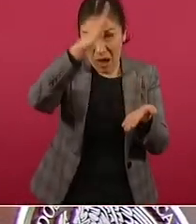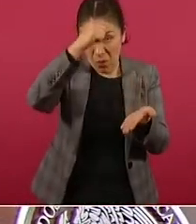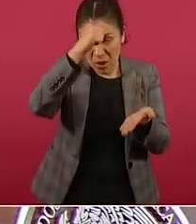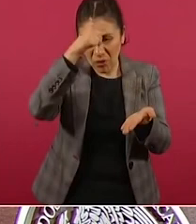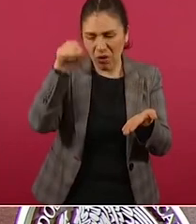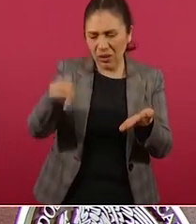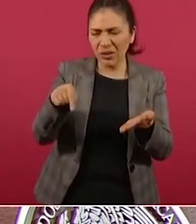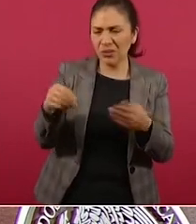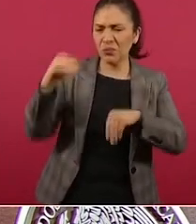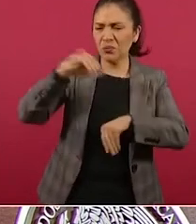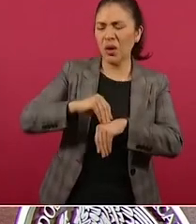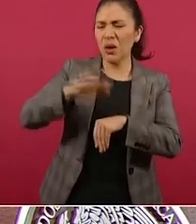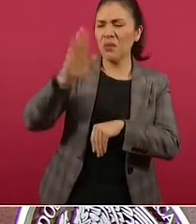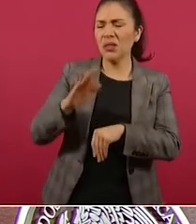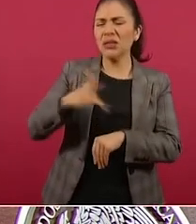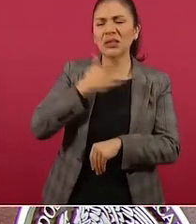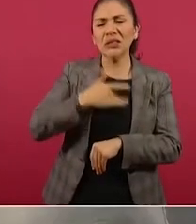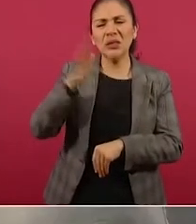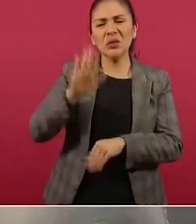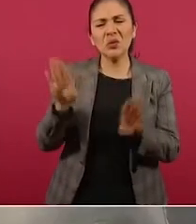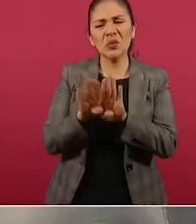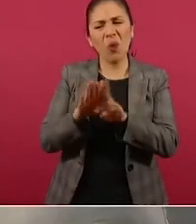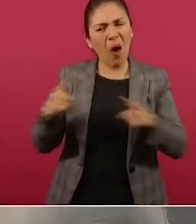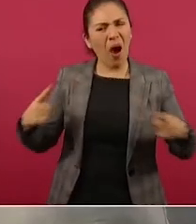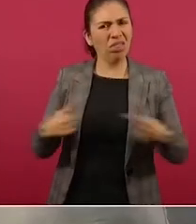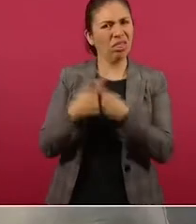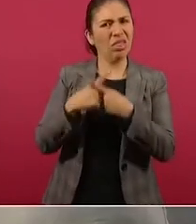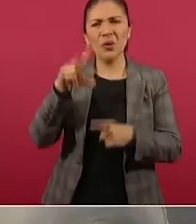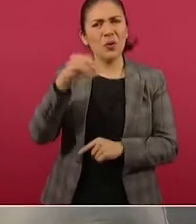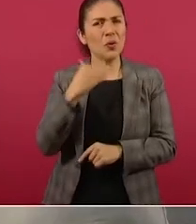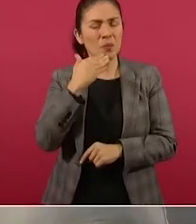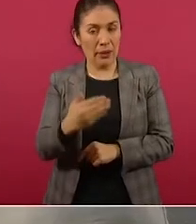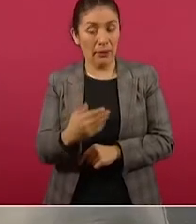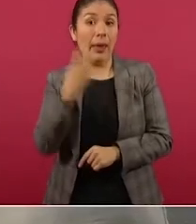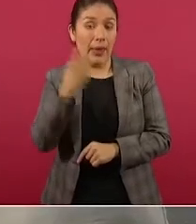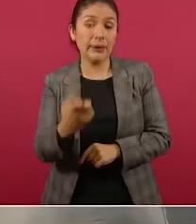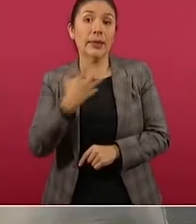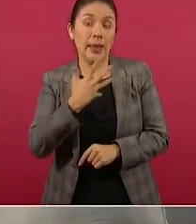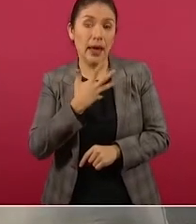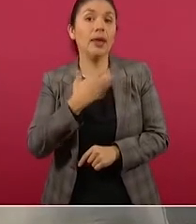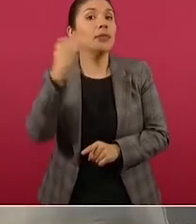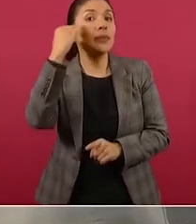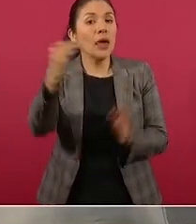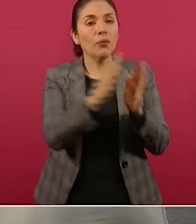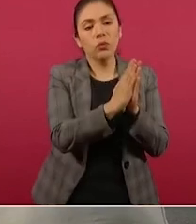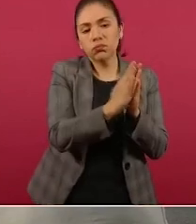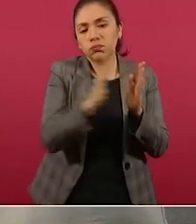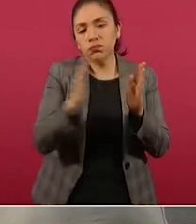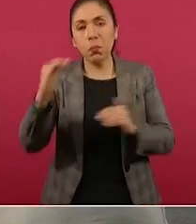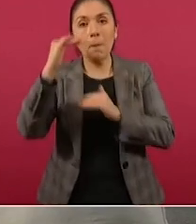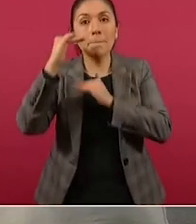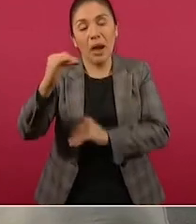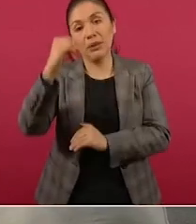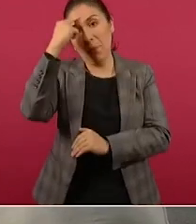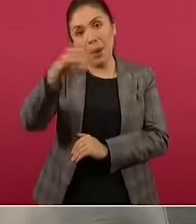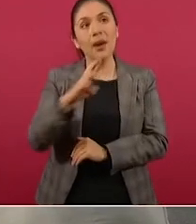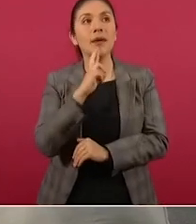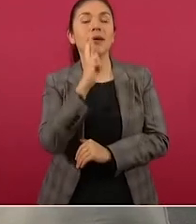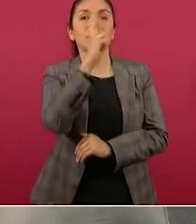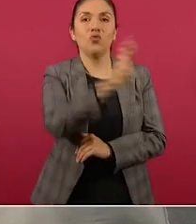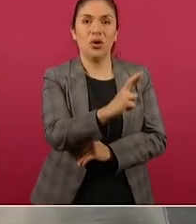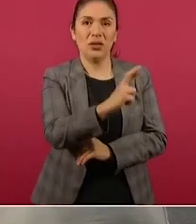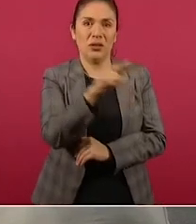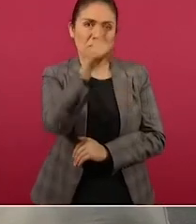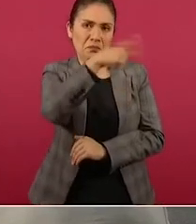Hay un plazo para dar respuesta a esas consultas